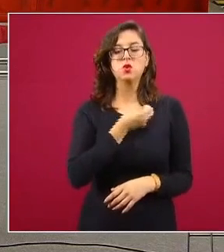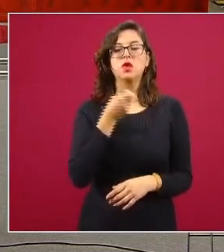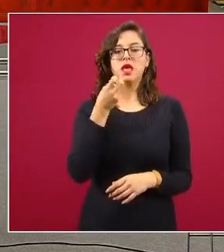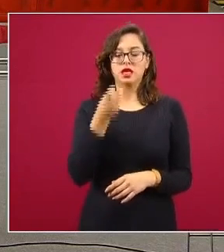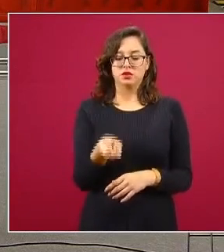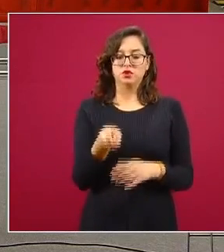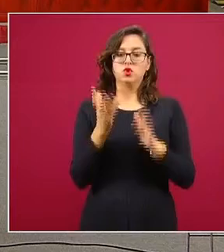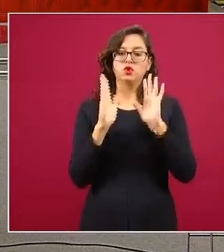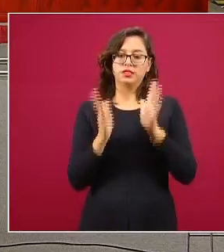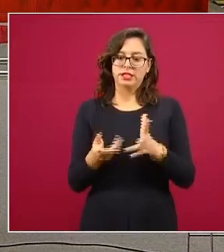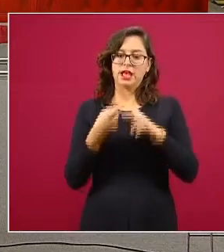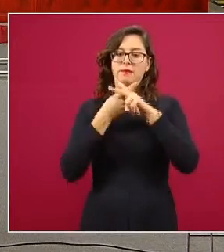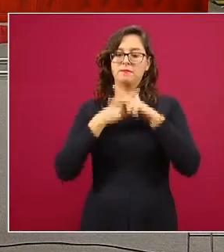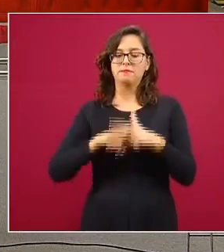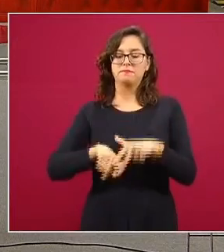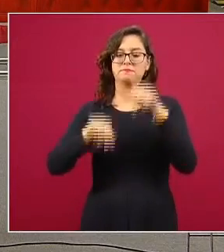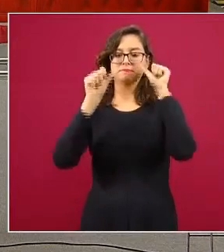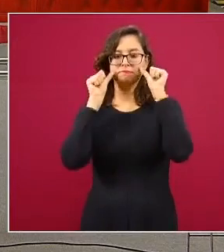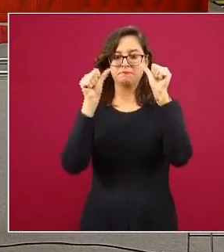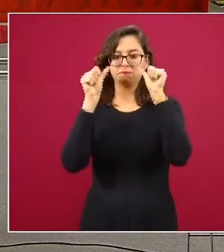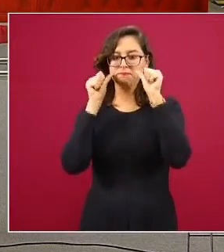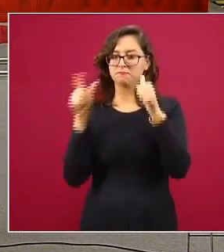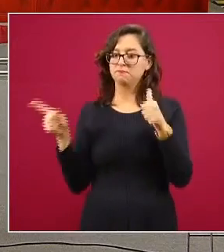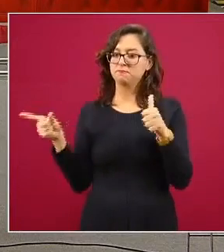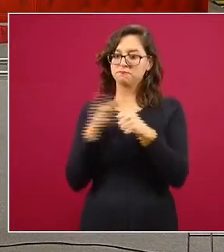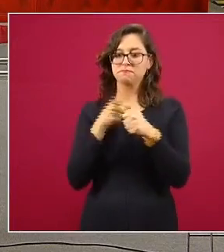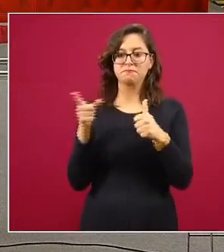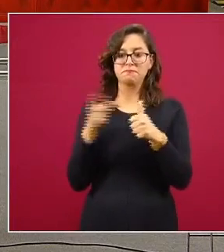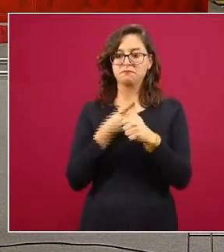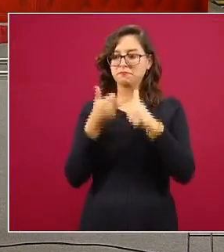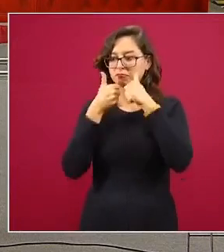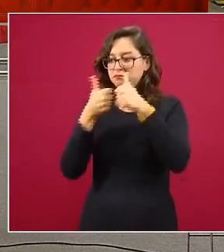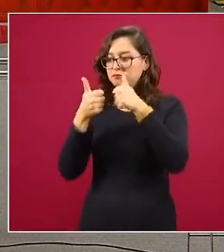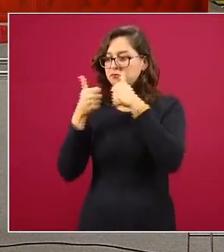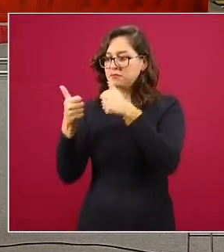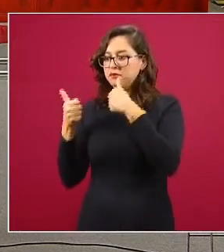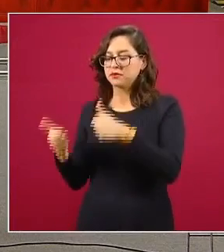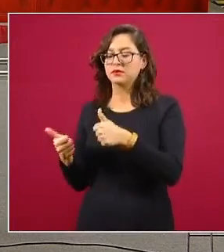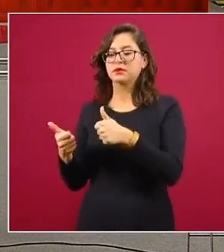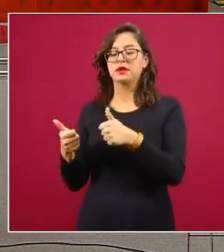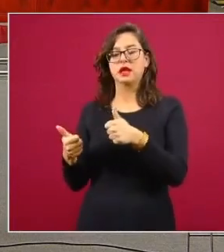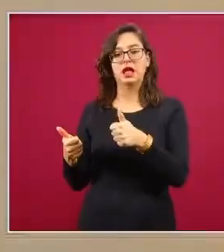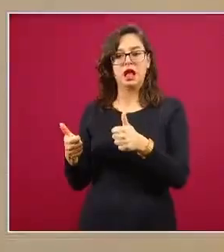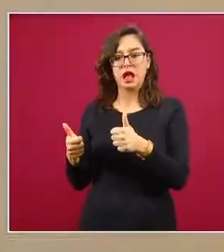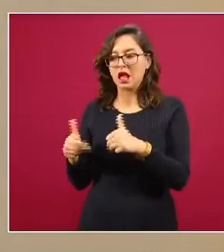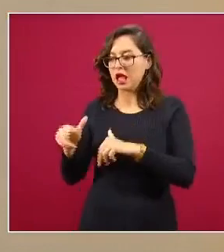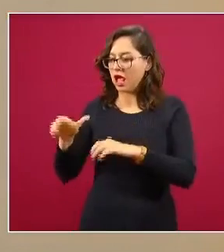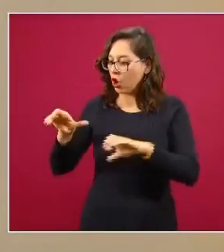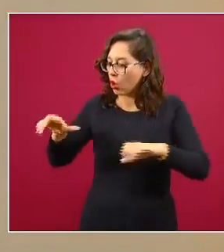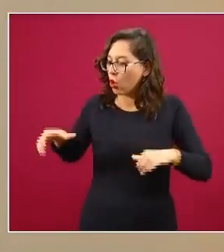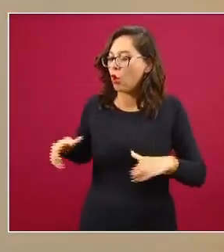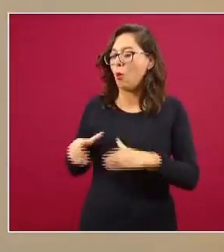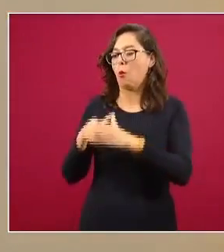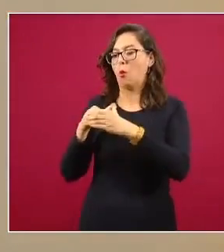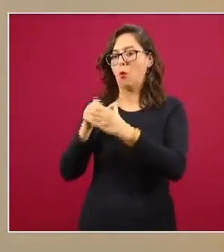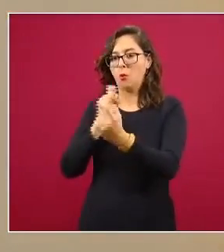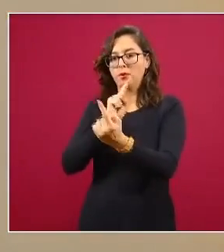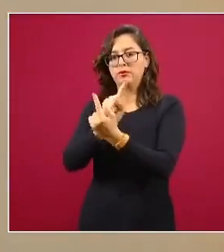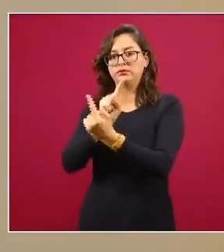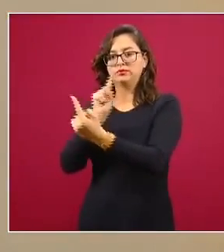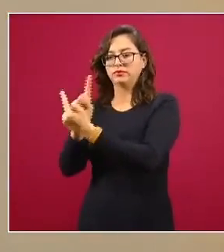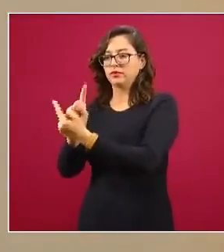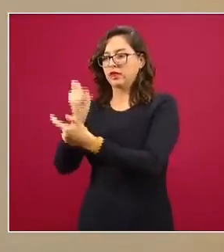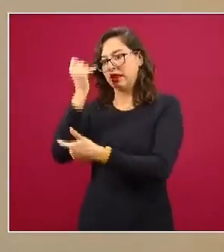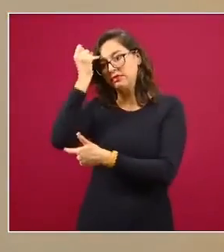estrategia, entre otras, de atención primaria de la salud desde un primer nivel de atención, iniciativa